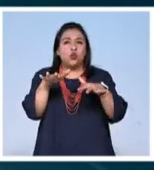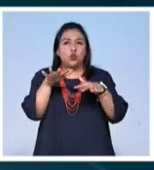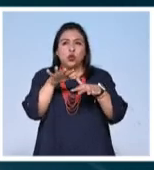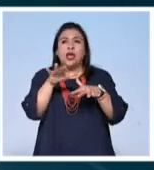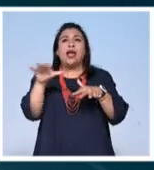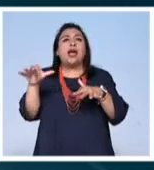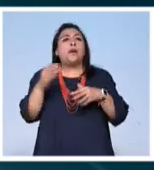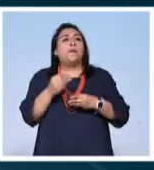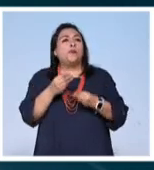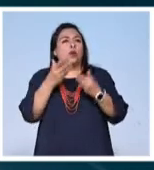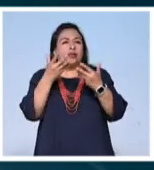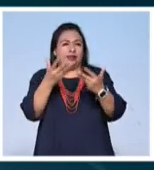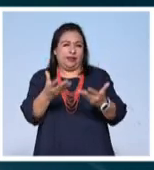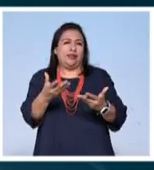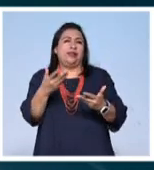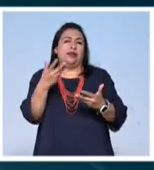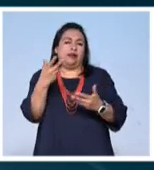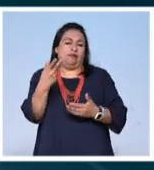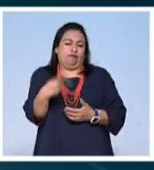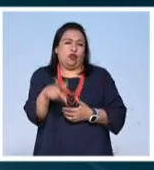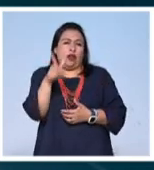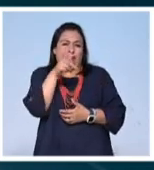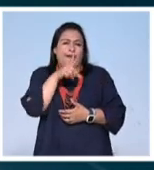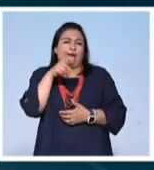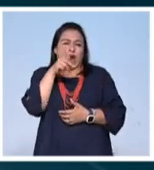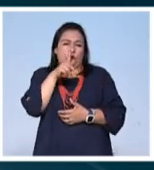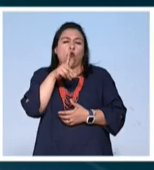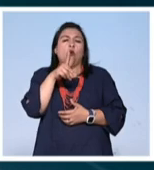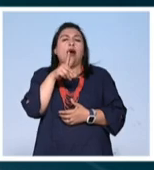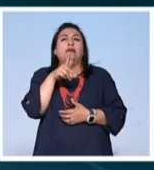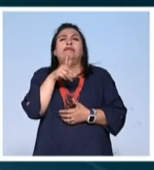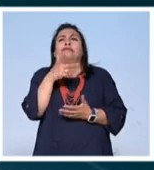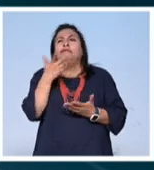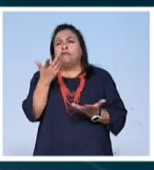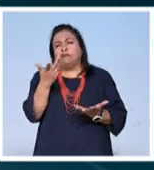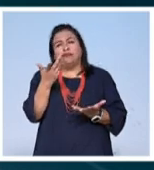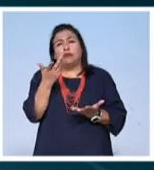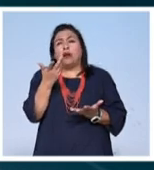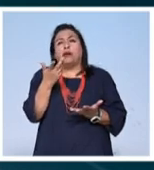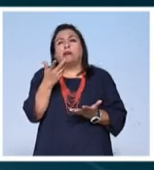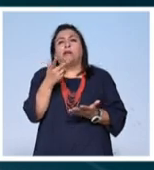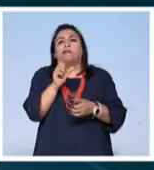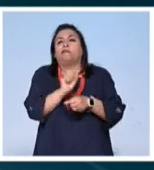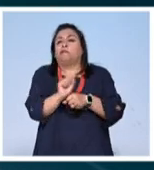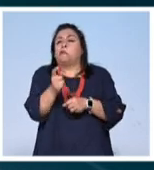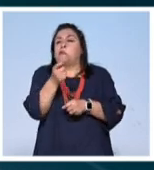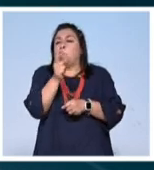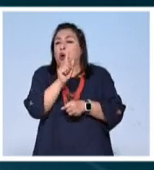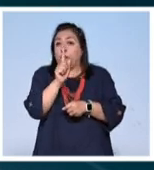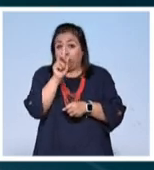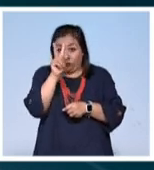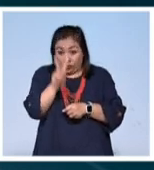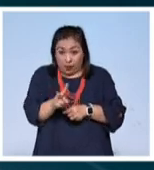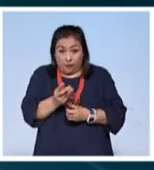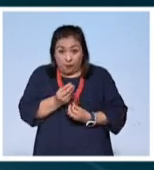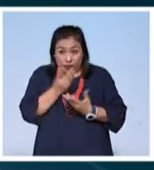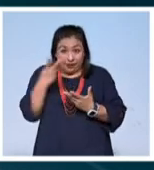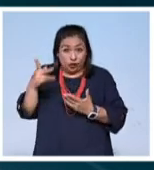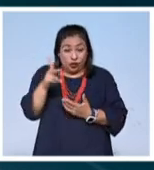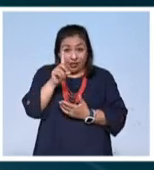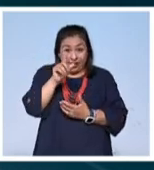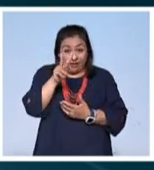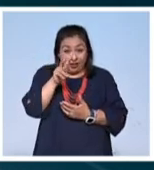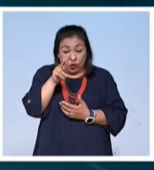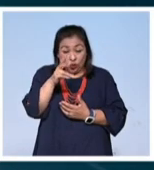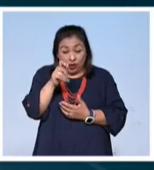en la poesía de nuestra lengua es decir poco. La poesía de David Huerta no